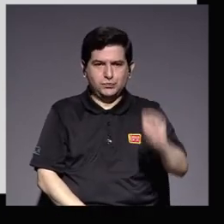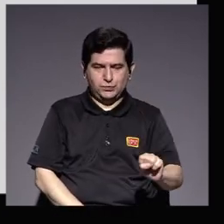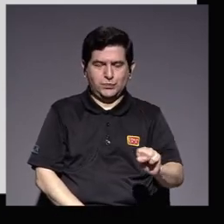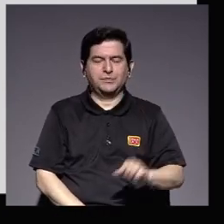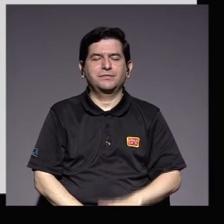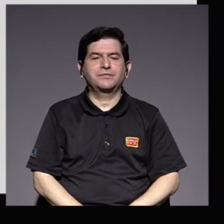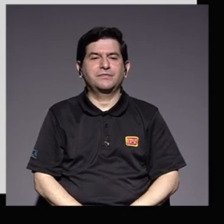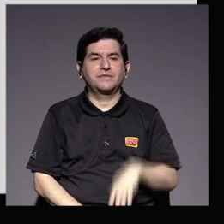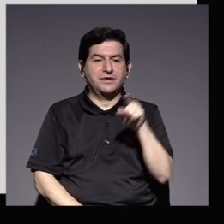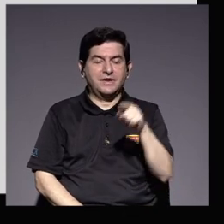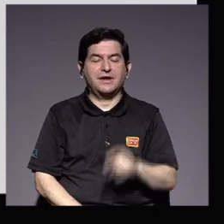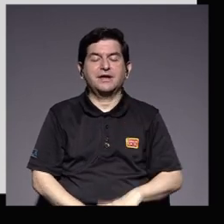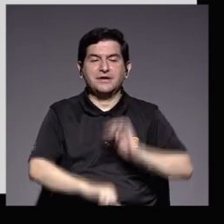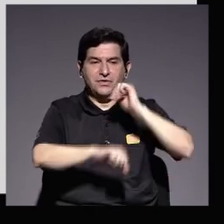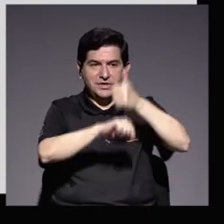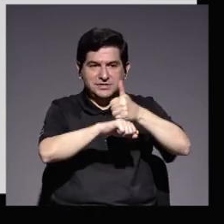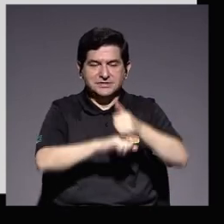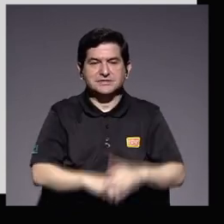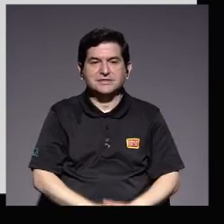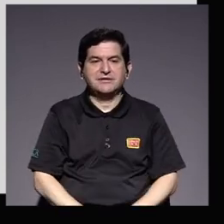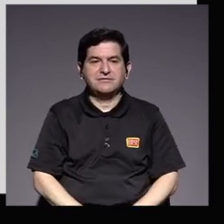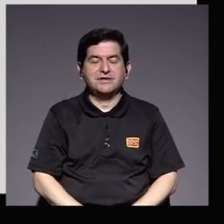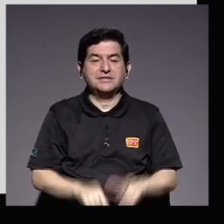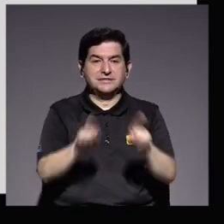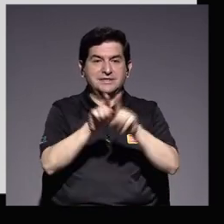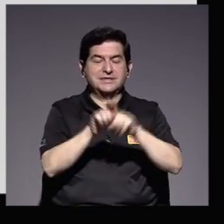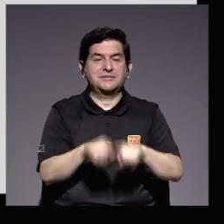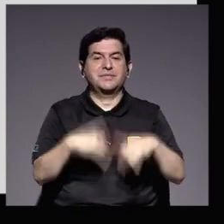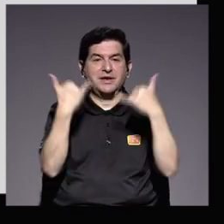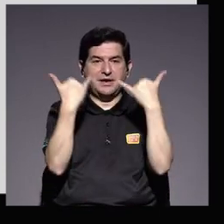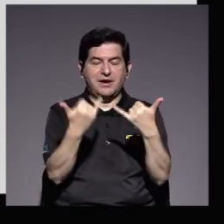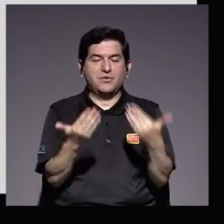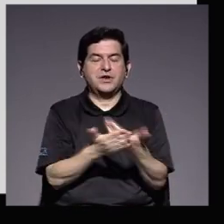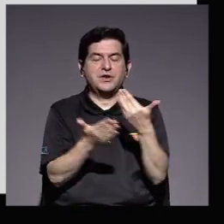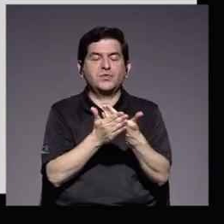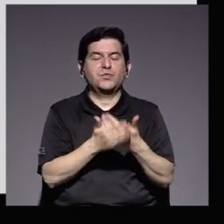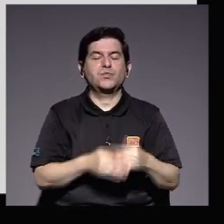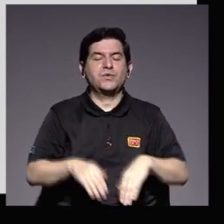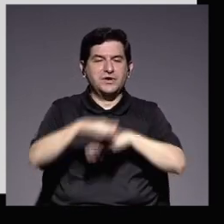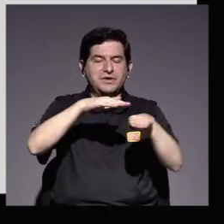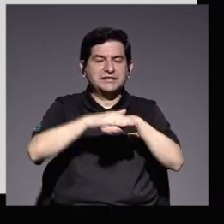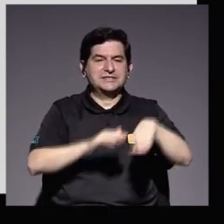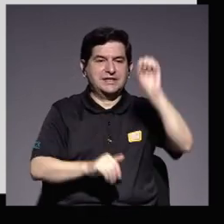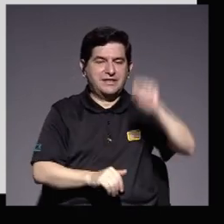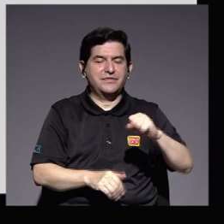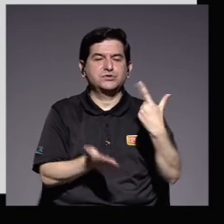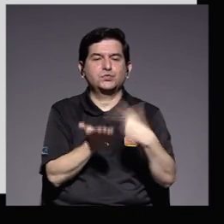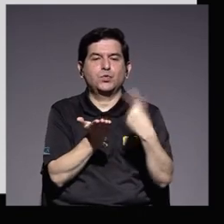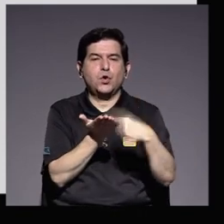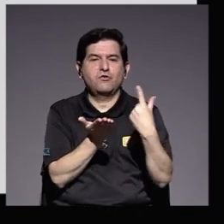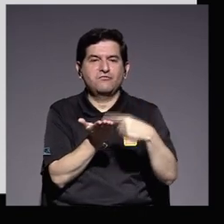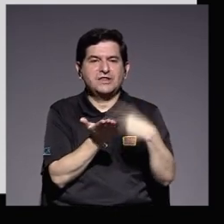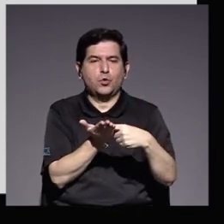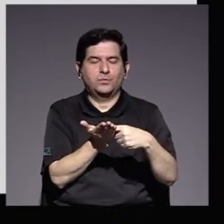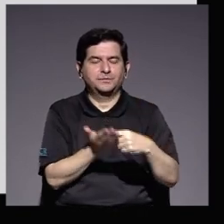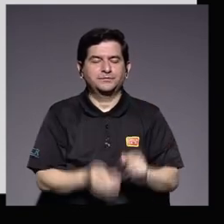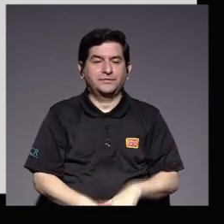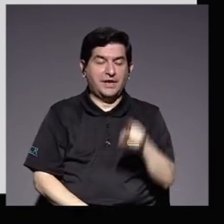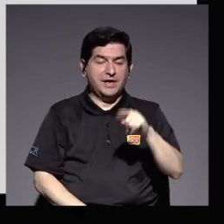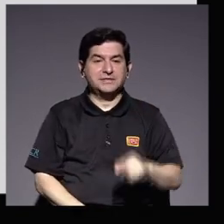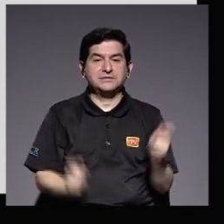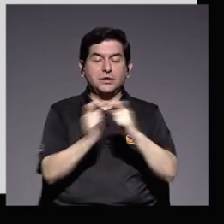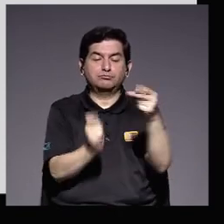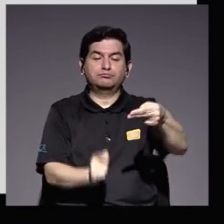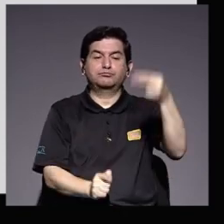precisamente recién consolida la conversión del recinto de Golfito en la nueva sede del sur este es realmente un hito